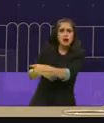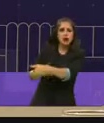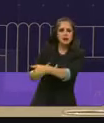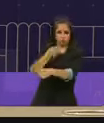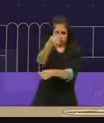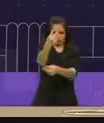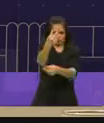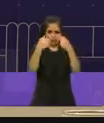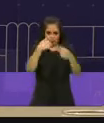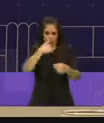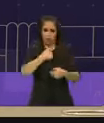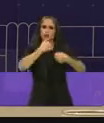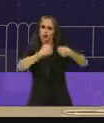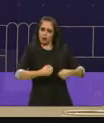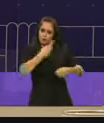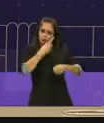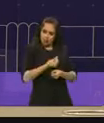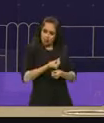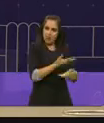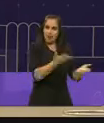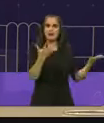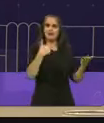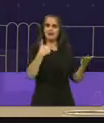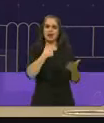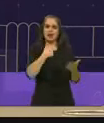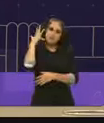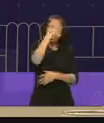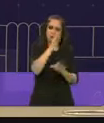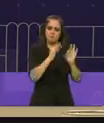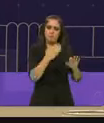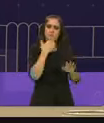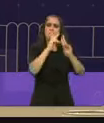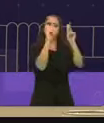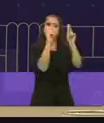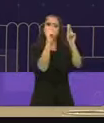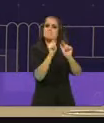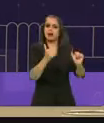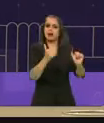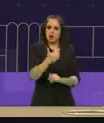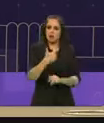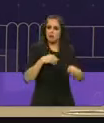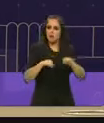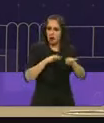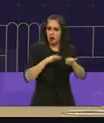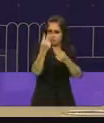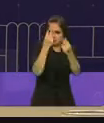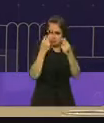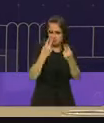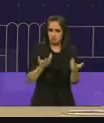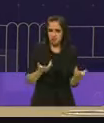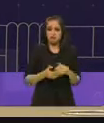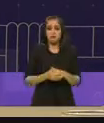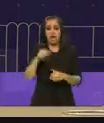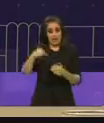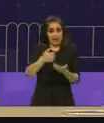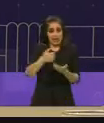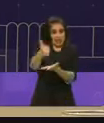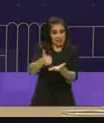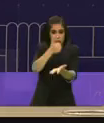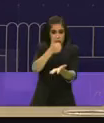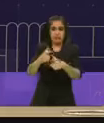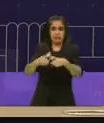que representa seguridad, futuro y paz. Vivimos en una gran ciudad, plural,